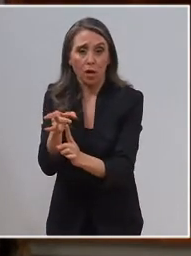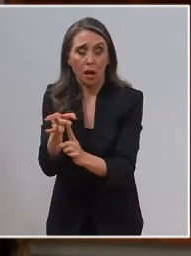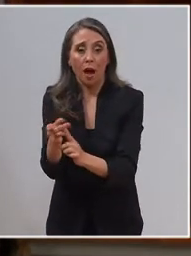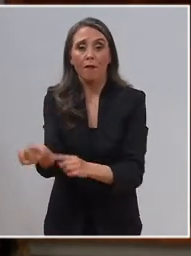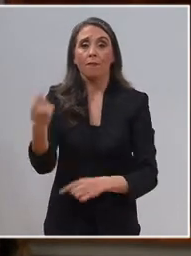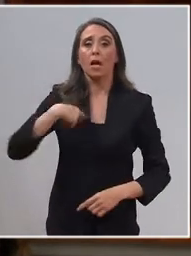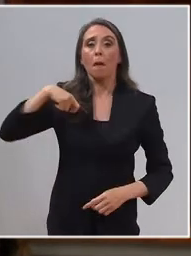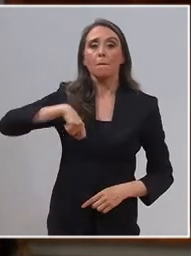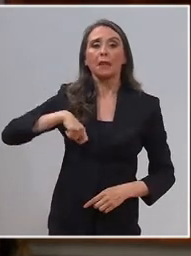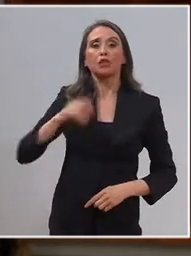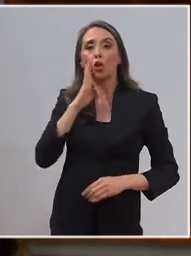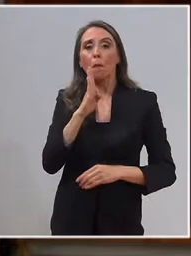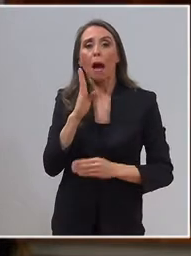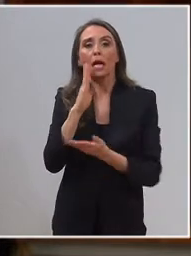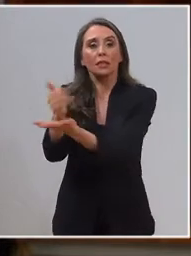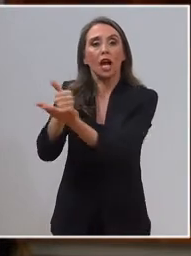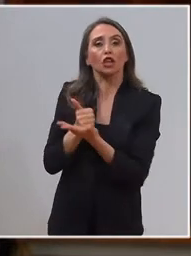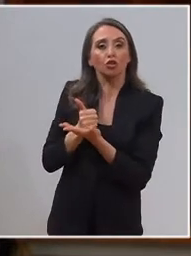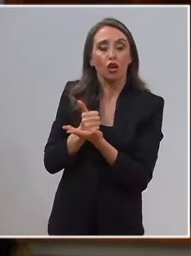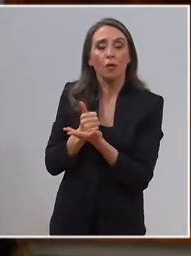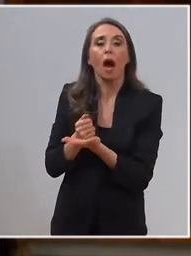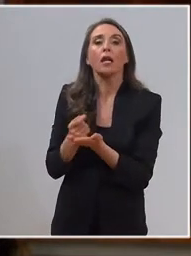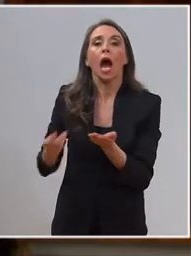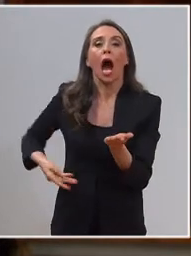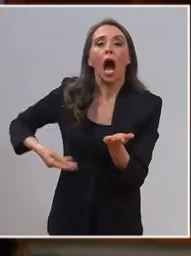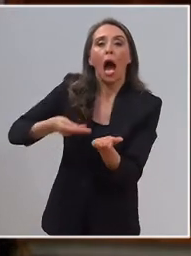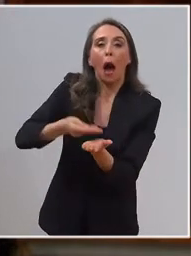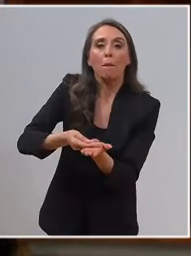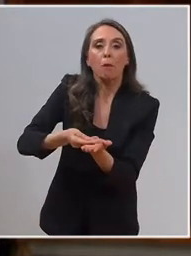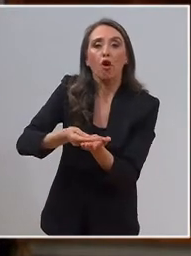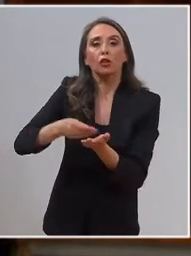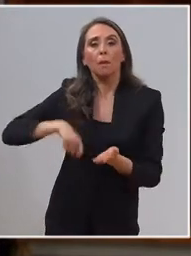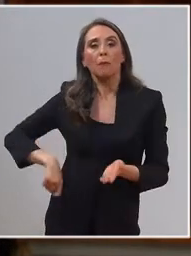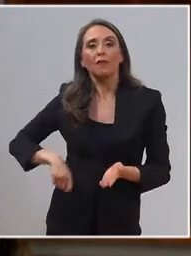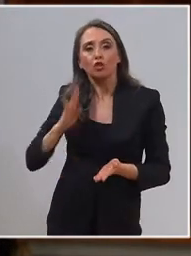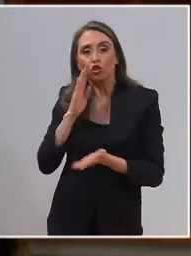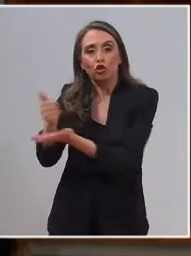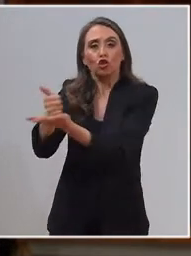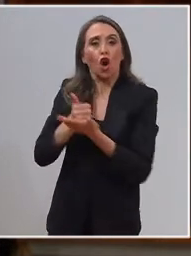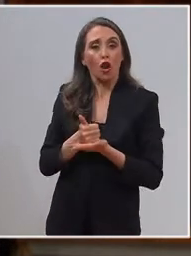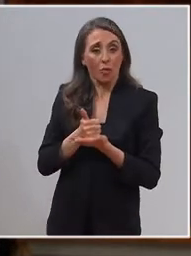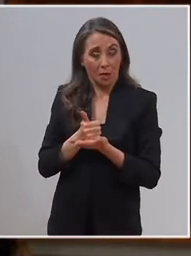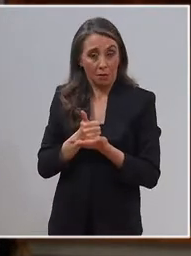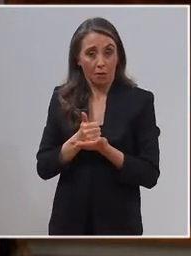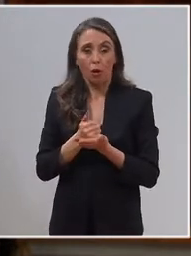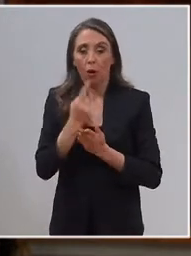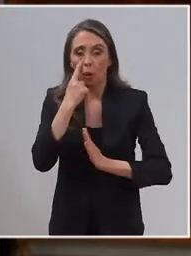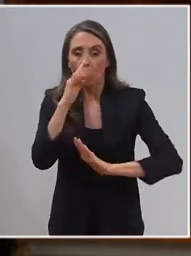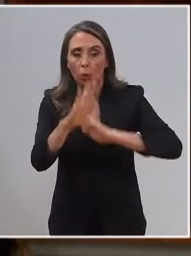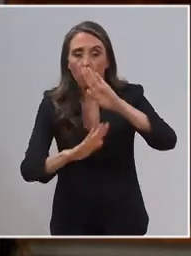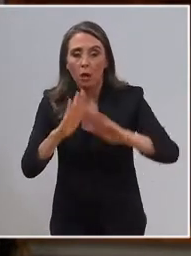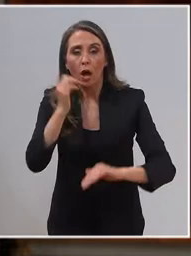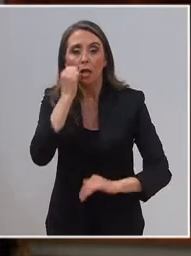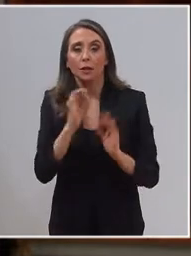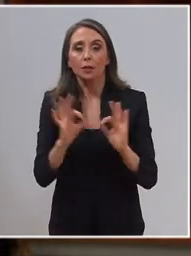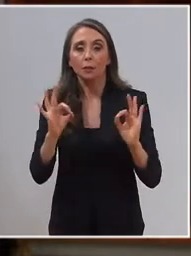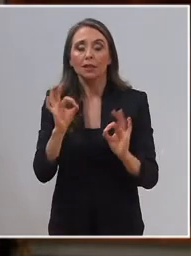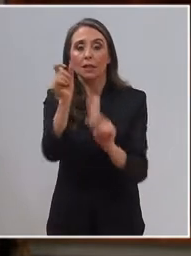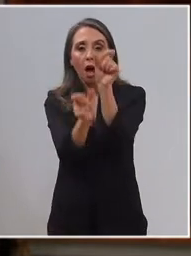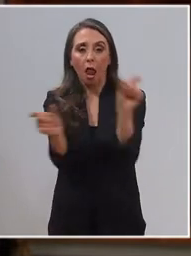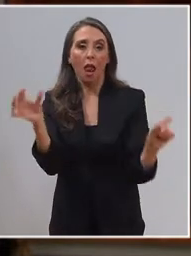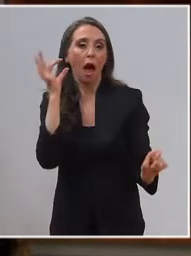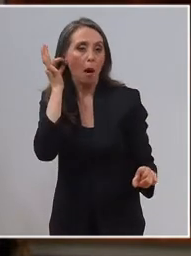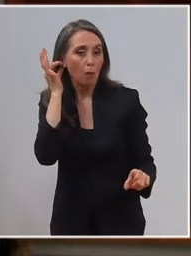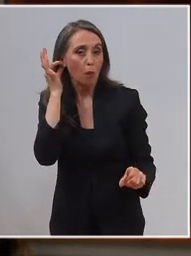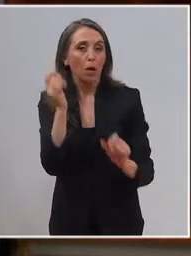reciben la pensión básica solidaria o el aporte provisional solidario. Pero también con un cuidado y cariño especial por nuestras mujeres,